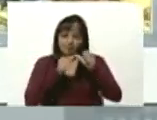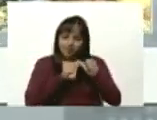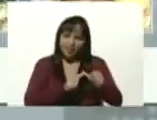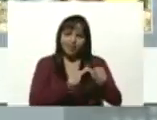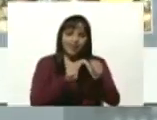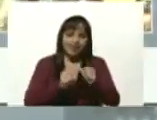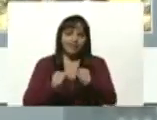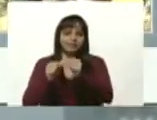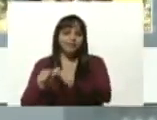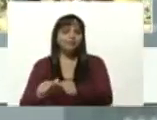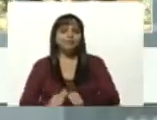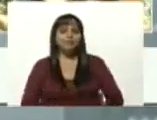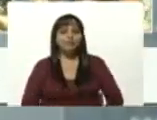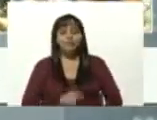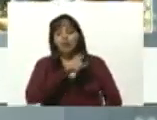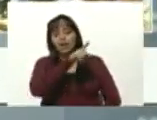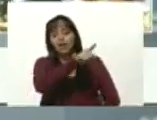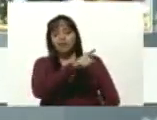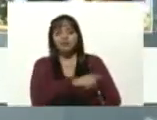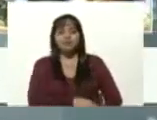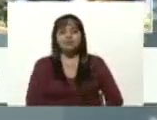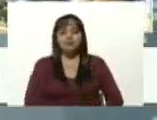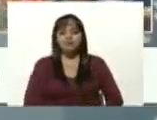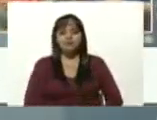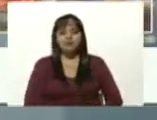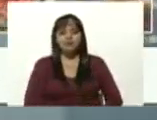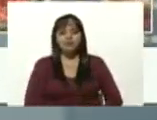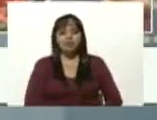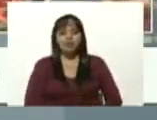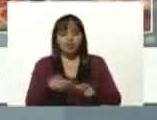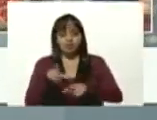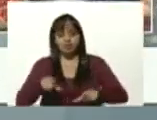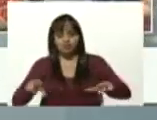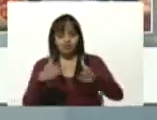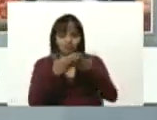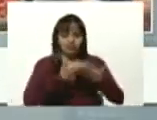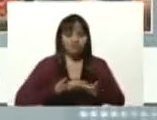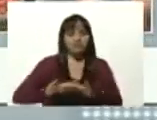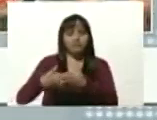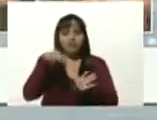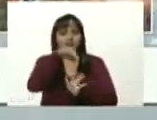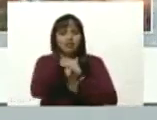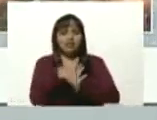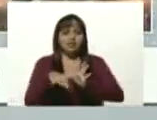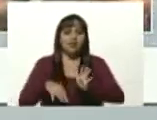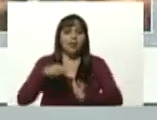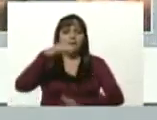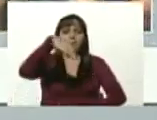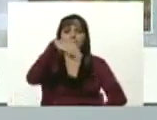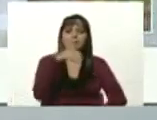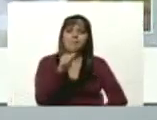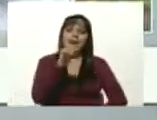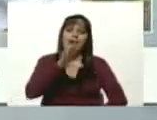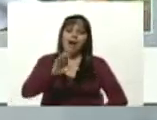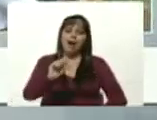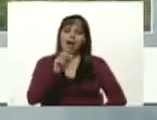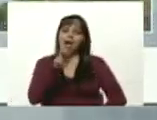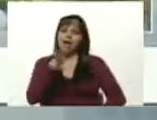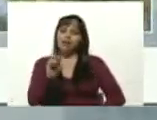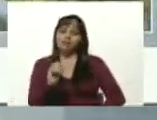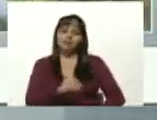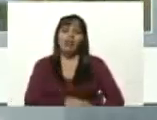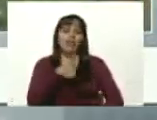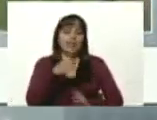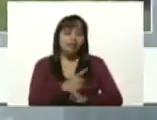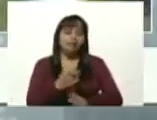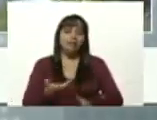allá en la megaldea productiva El Mácaro. Bueno, hay que ponerle,